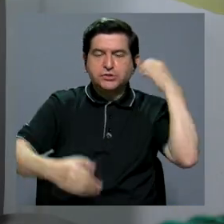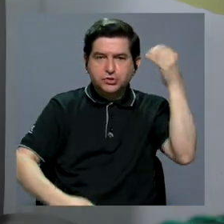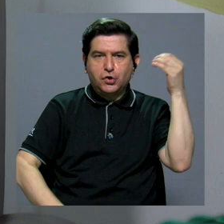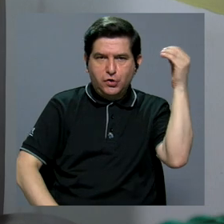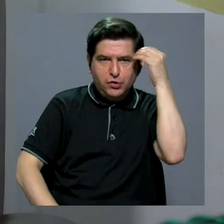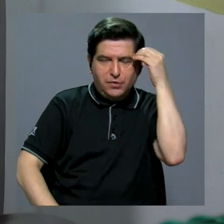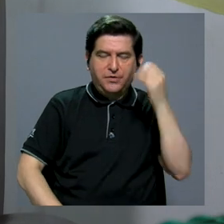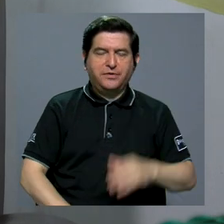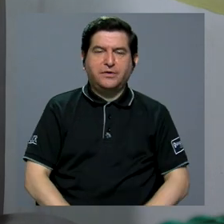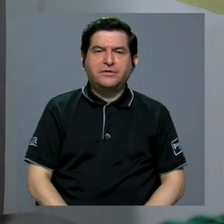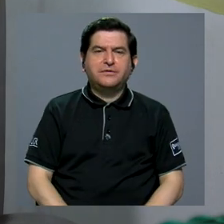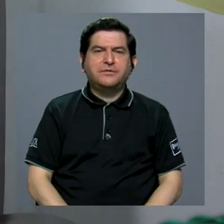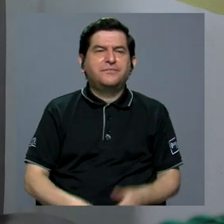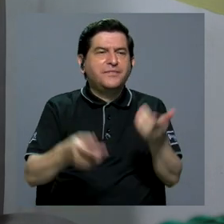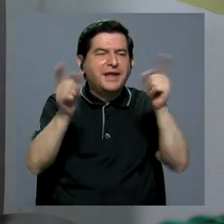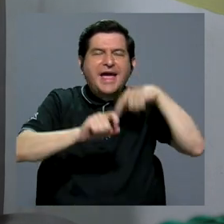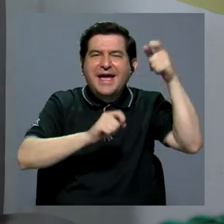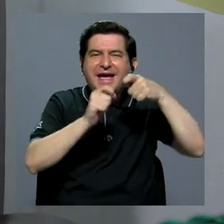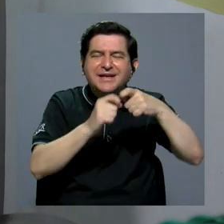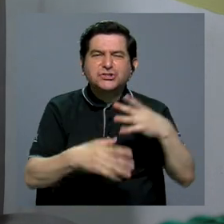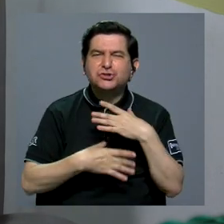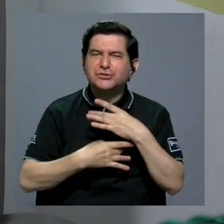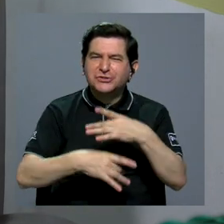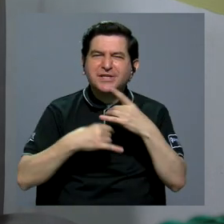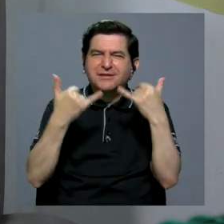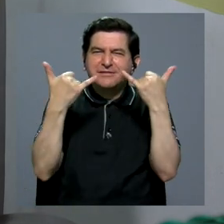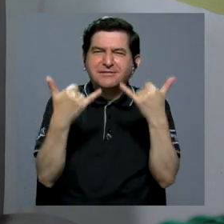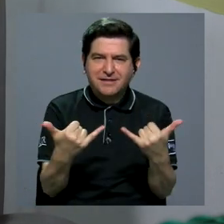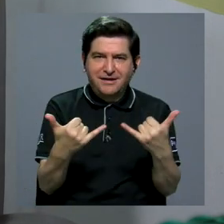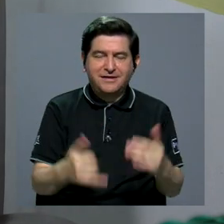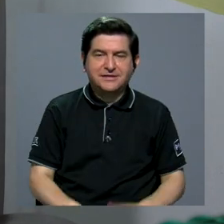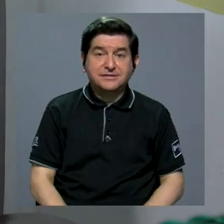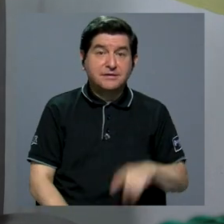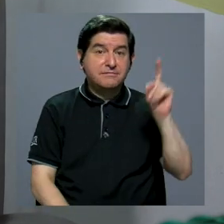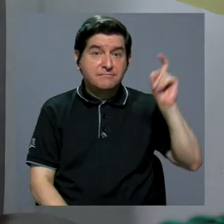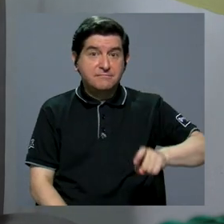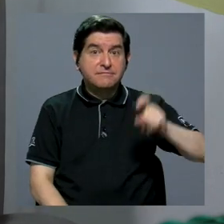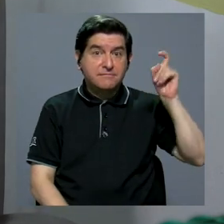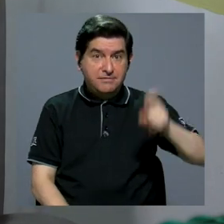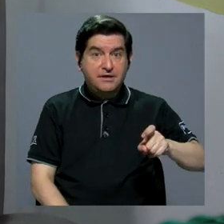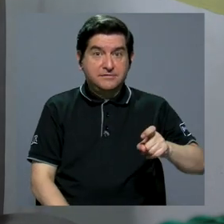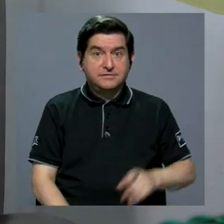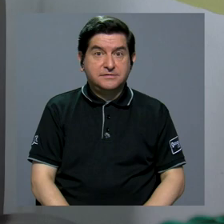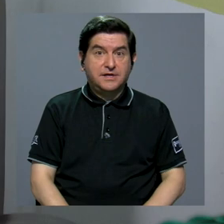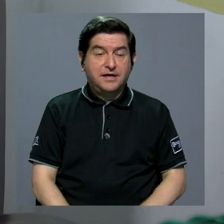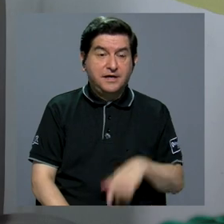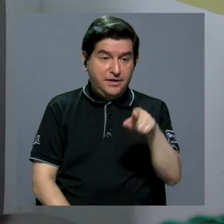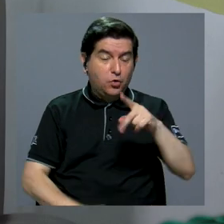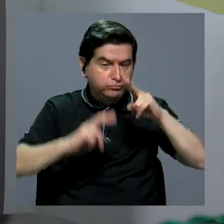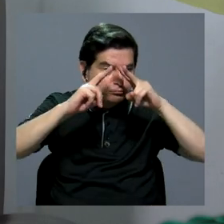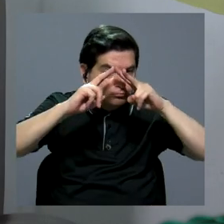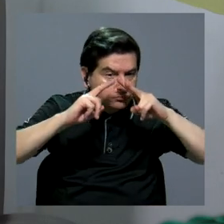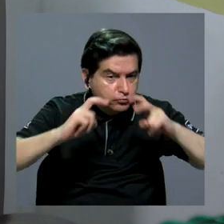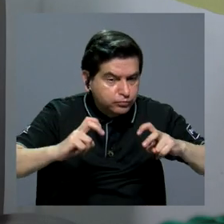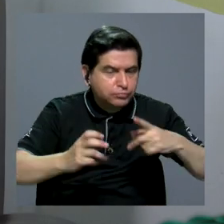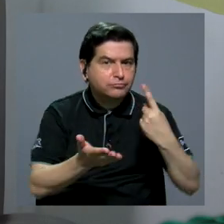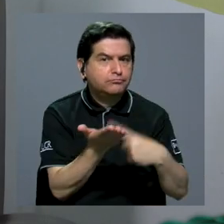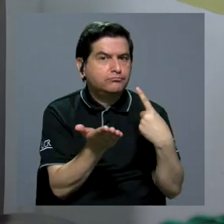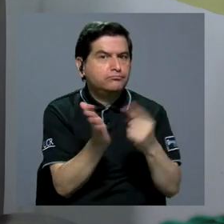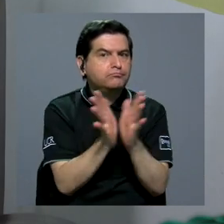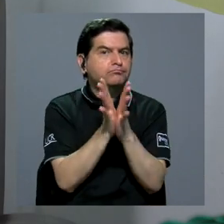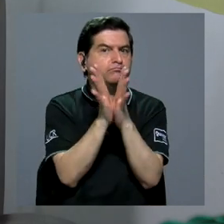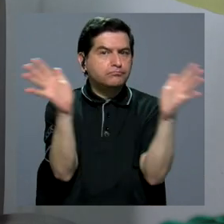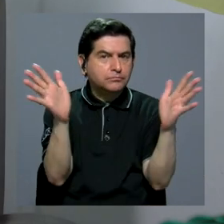opiniones. ¿Cuáles son los hechos puntuales que llaman la atención y que deberían ponerse sobre la lupa y sobre la discusión